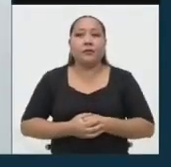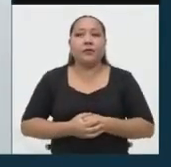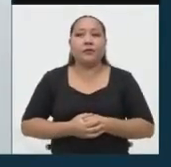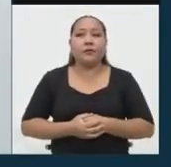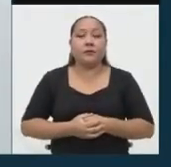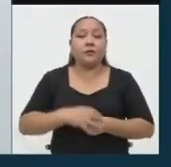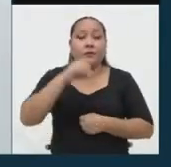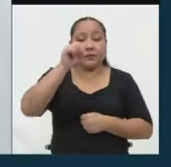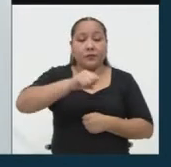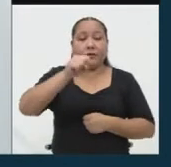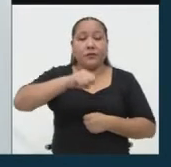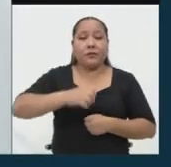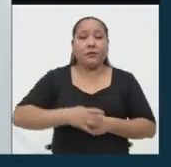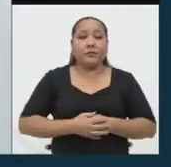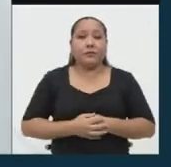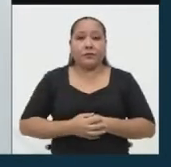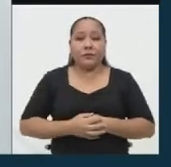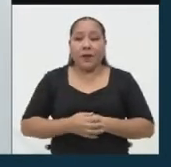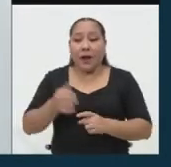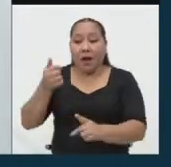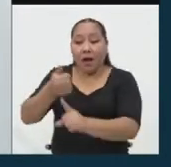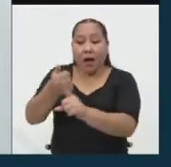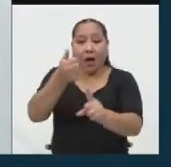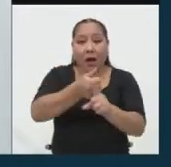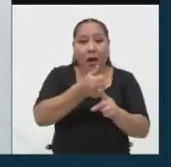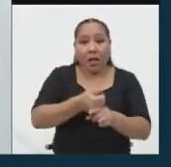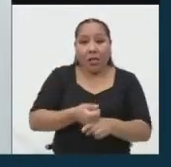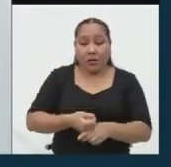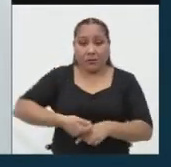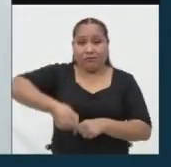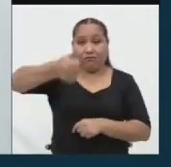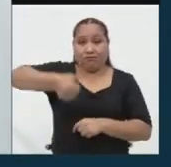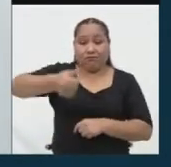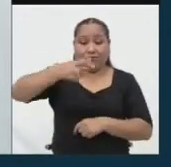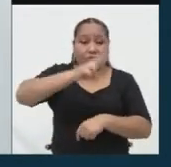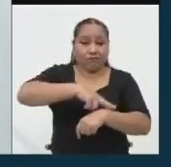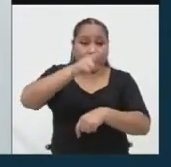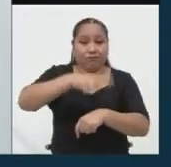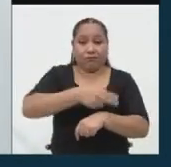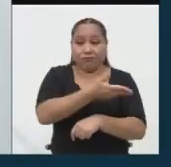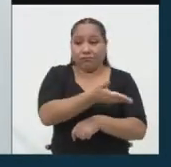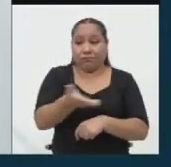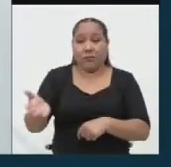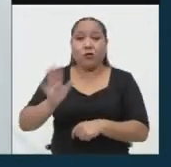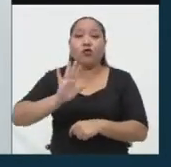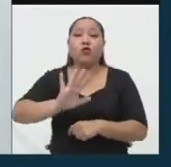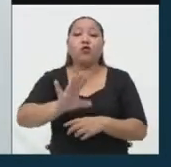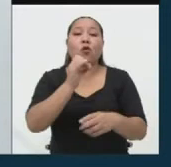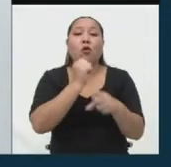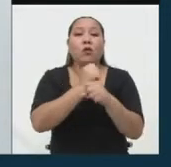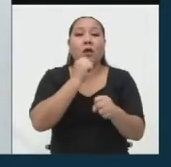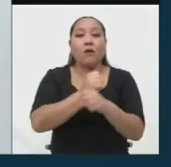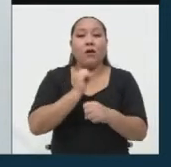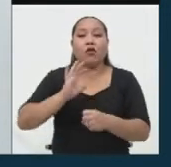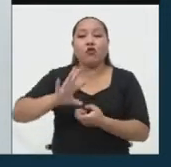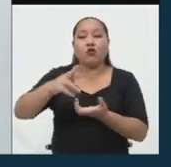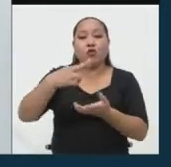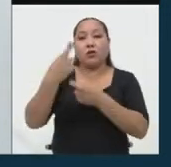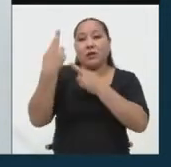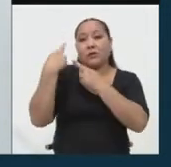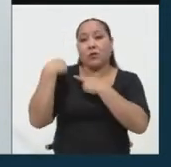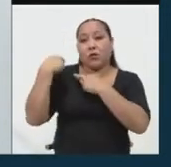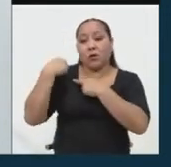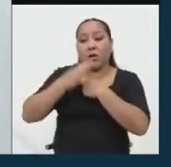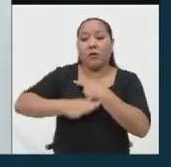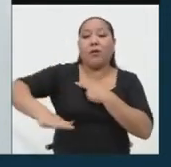Por supuesto, el gobierno local es muy importante su desarrollo de trabajo, su rol de trabajo y obligaciones que tienen con